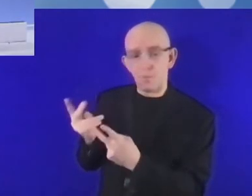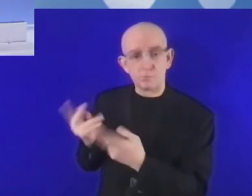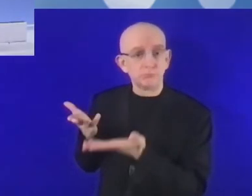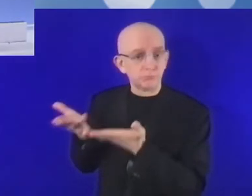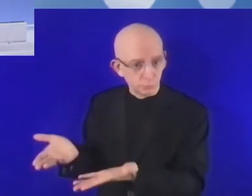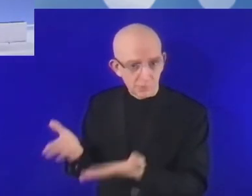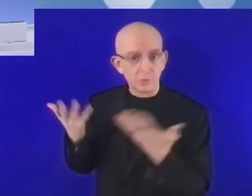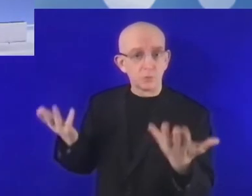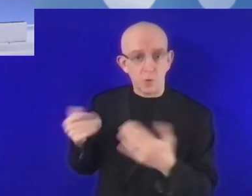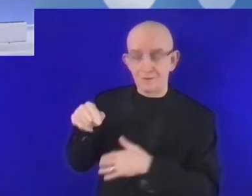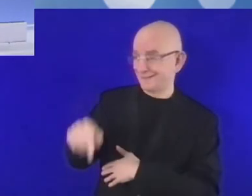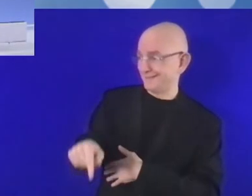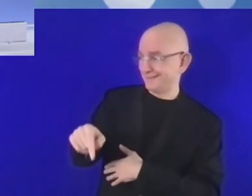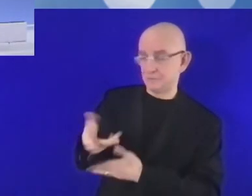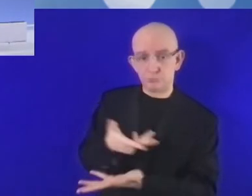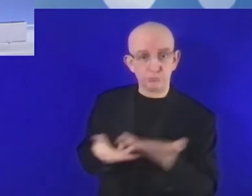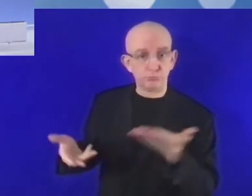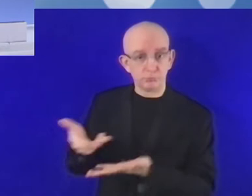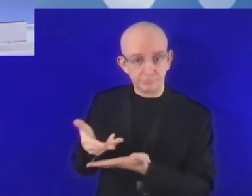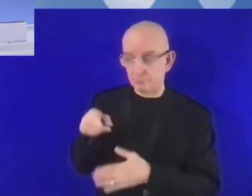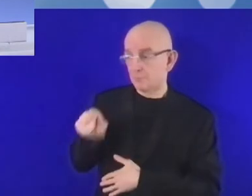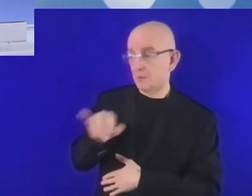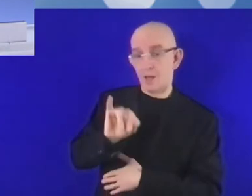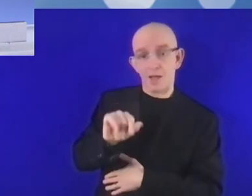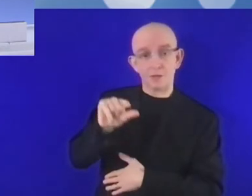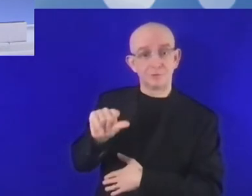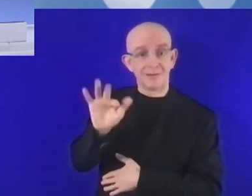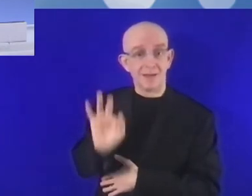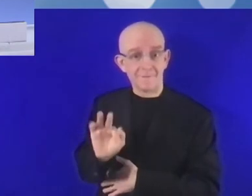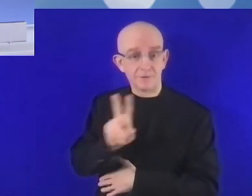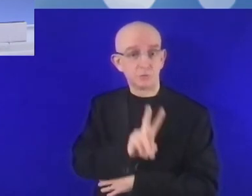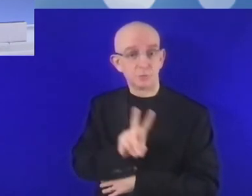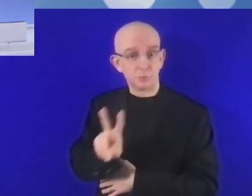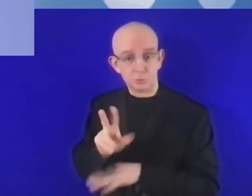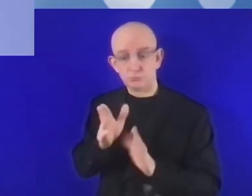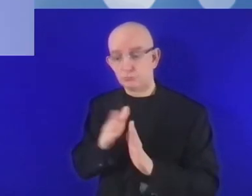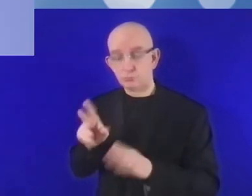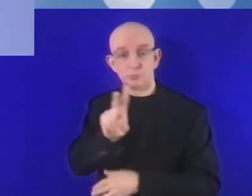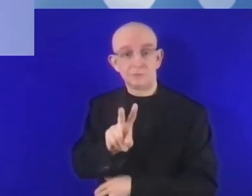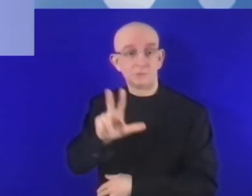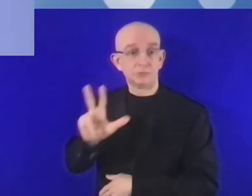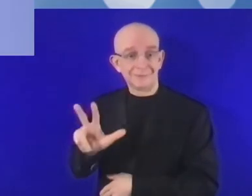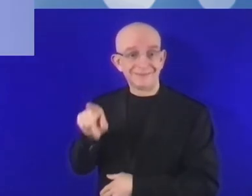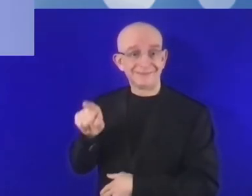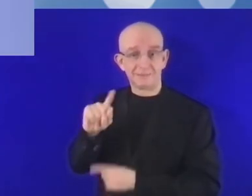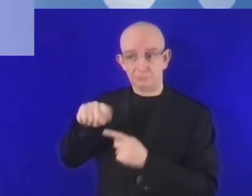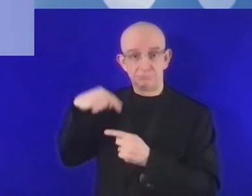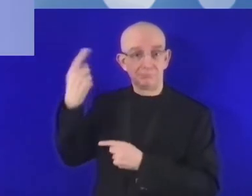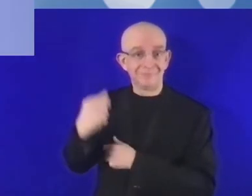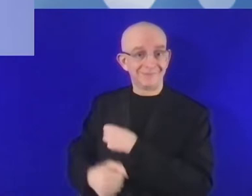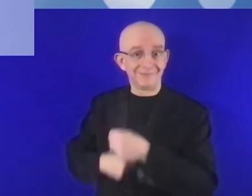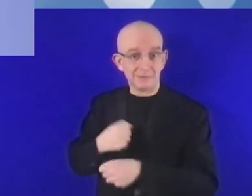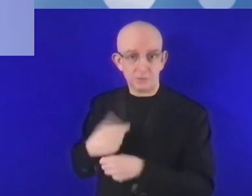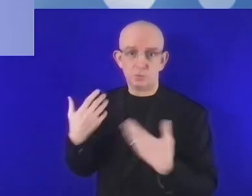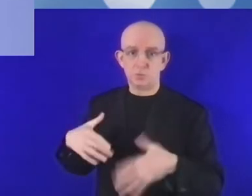La próxima cumbre digital tendrá lugar en Etiopía el año que viene. En este momento ya cedo la palabra a Teresa